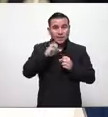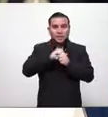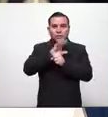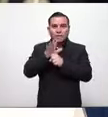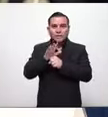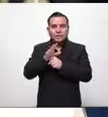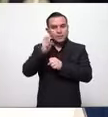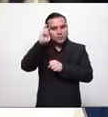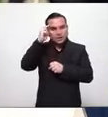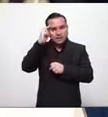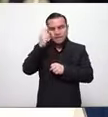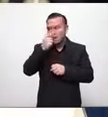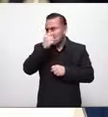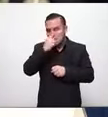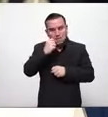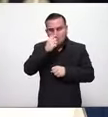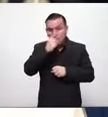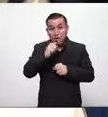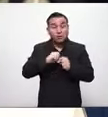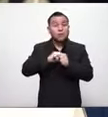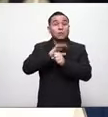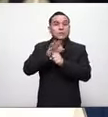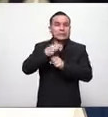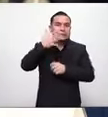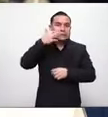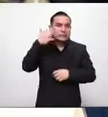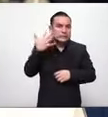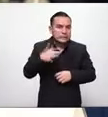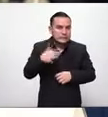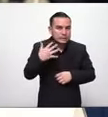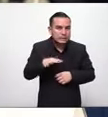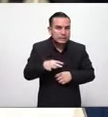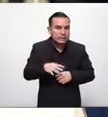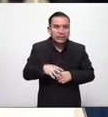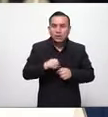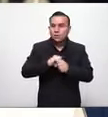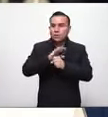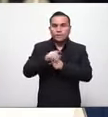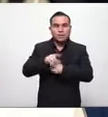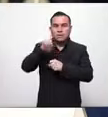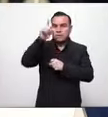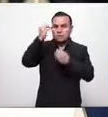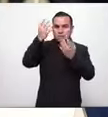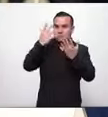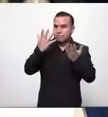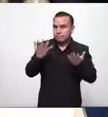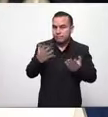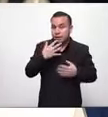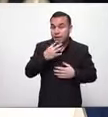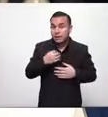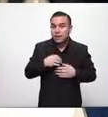es una gripita que el COVID no es una bendición el COVID mata